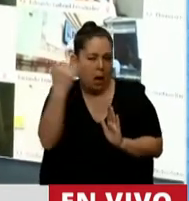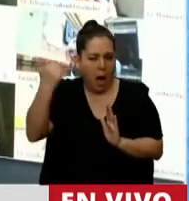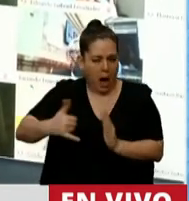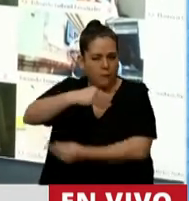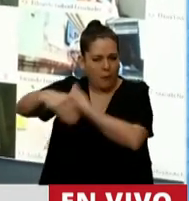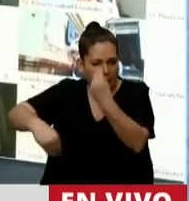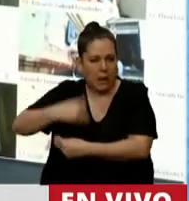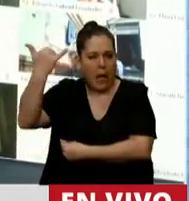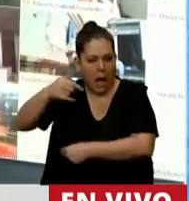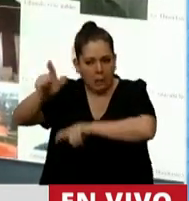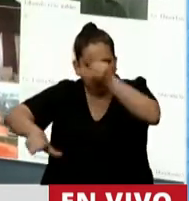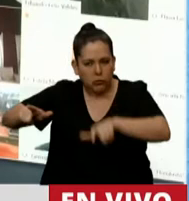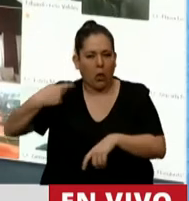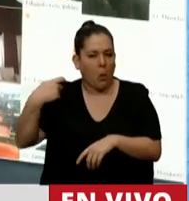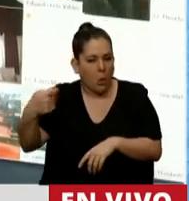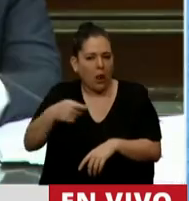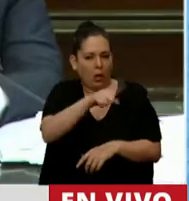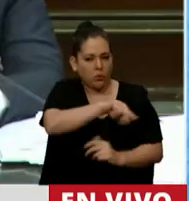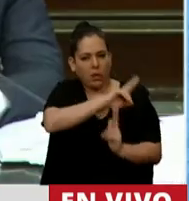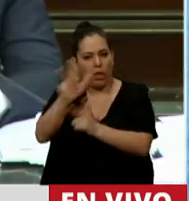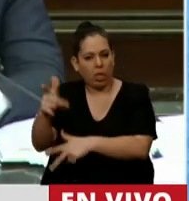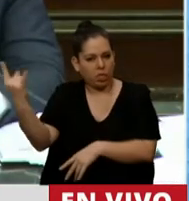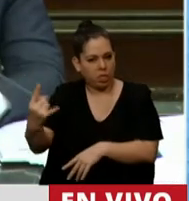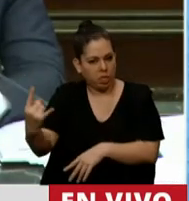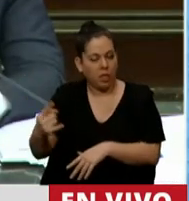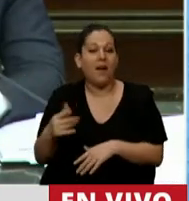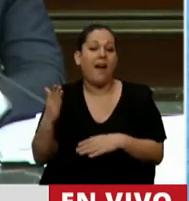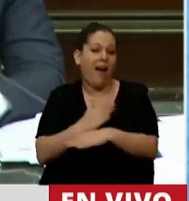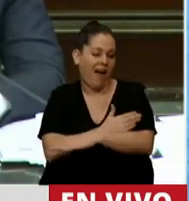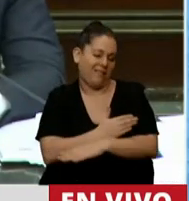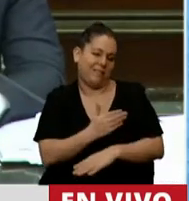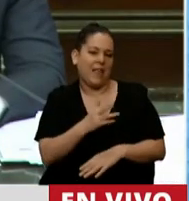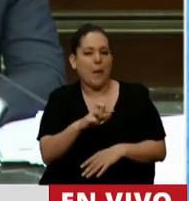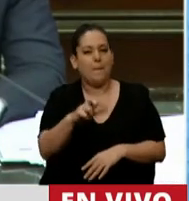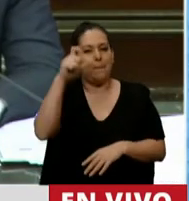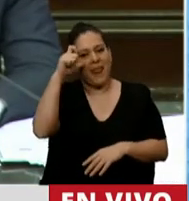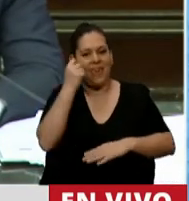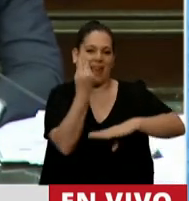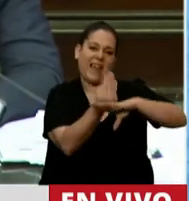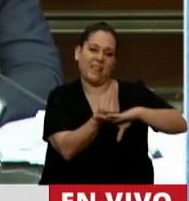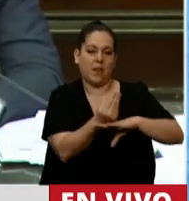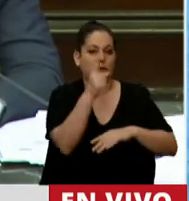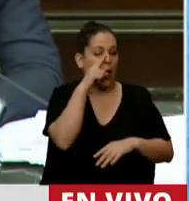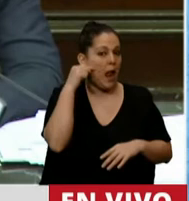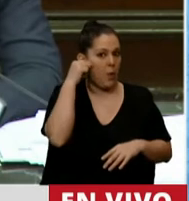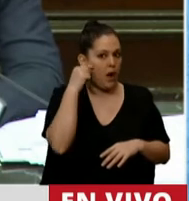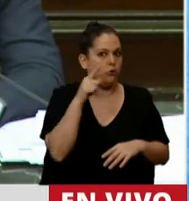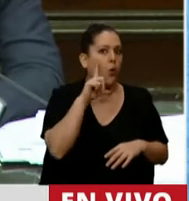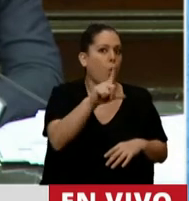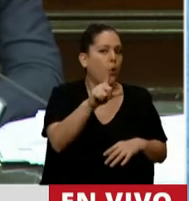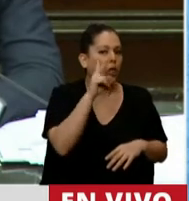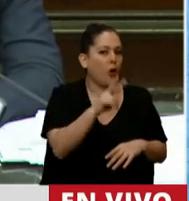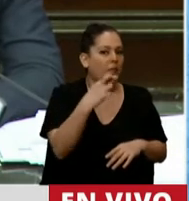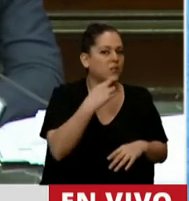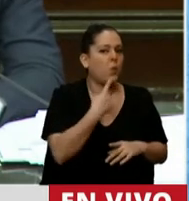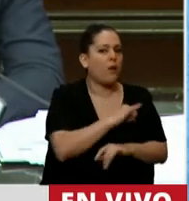hay familias a las cuales les mintieron cuando el entonces precandidato Alberto Fernández dijo el 29 de julio del 2019 que iba aumentar las